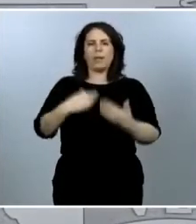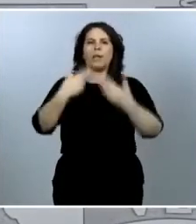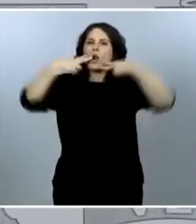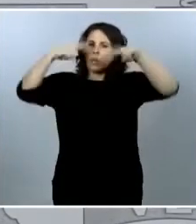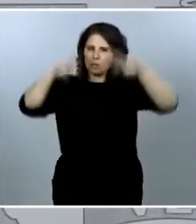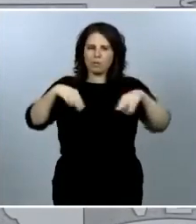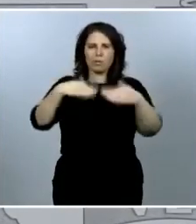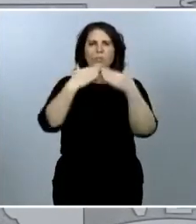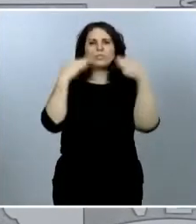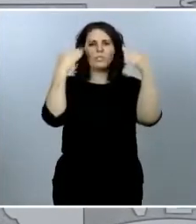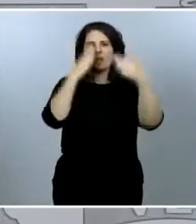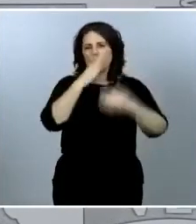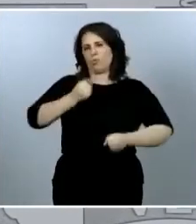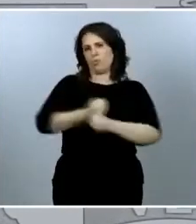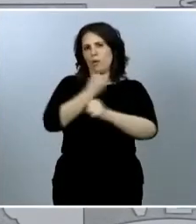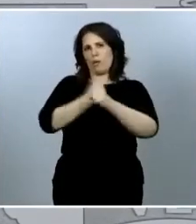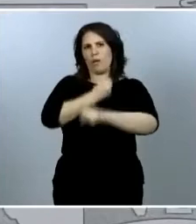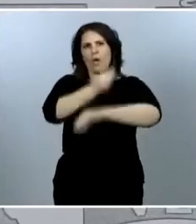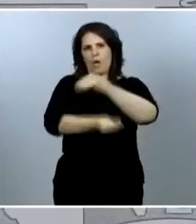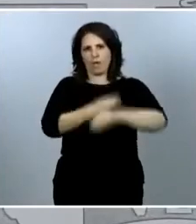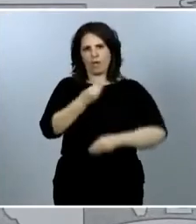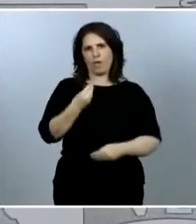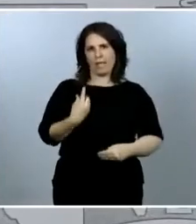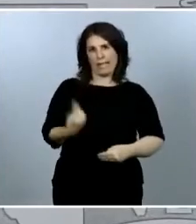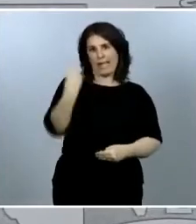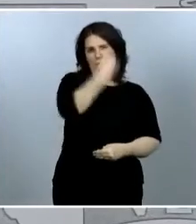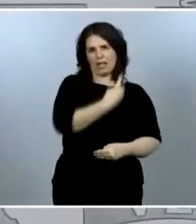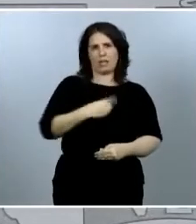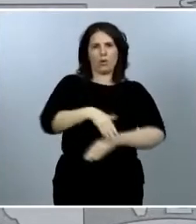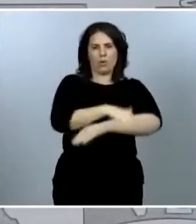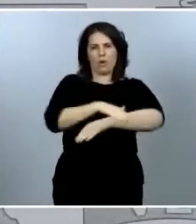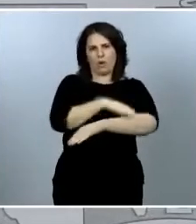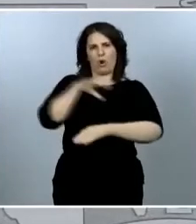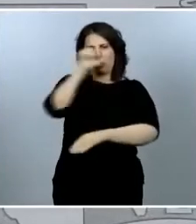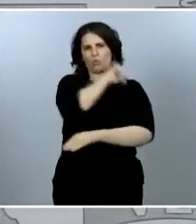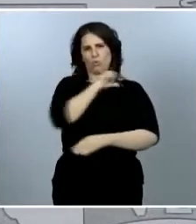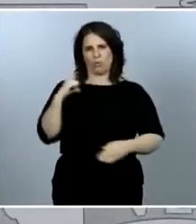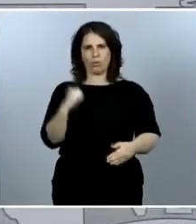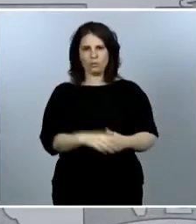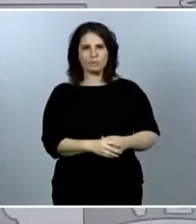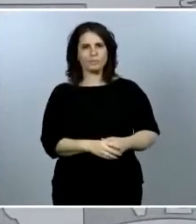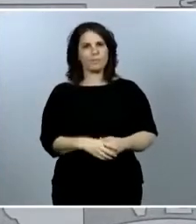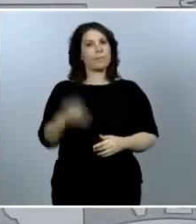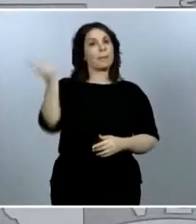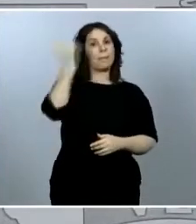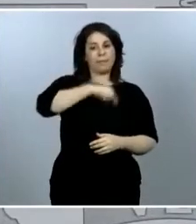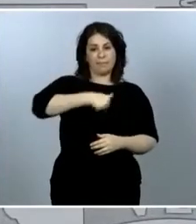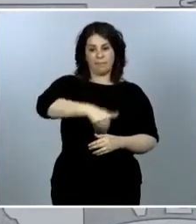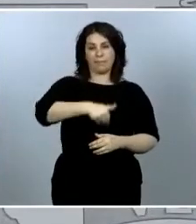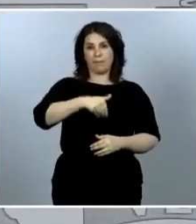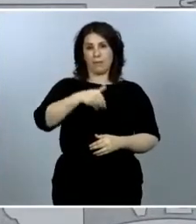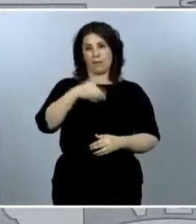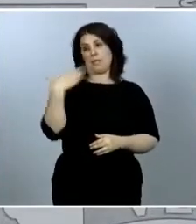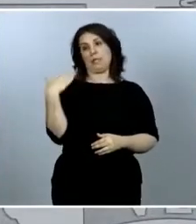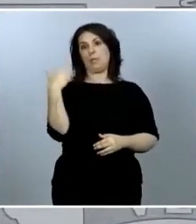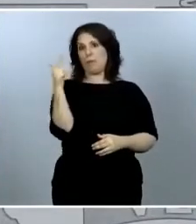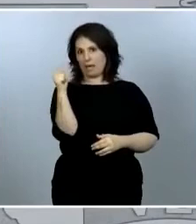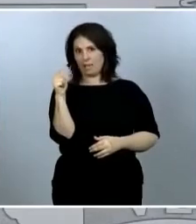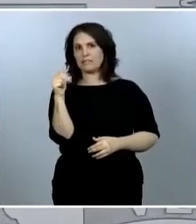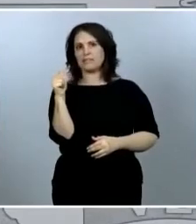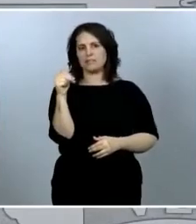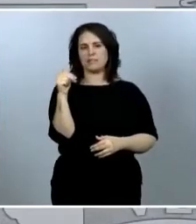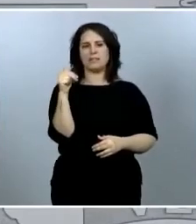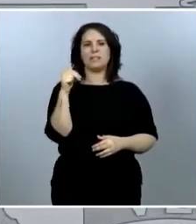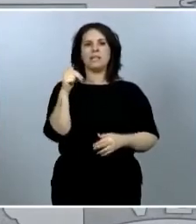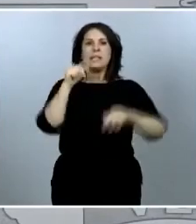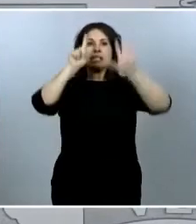realizada, desplegada por parte de los gobiernos autonómicos. Como saben, este viernes se aprobó la sexta y última prórroga del estado de